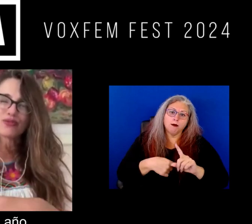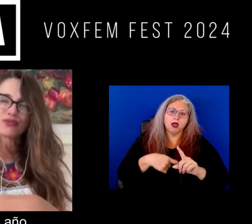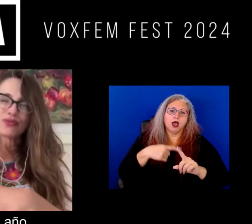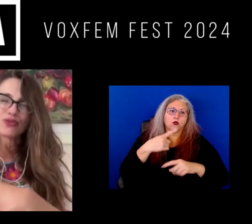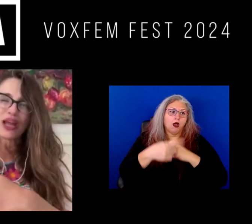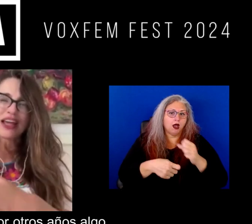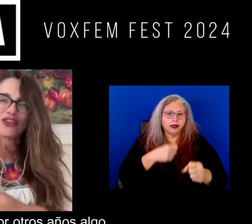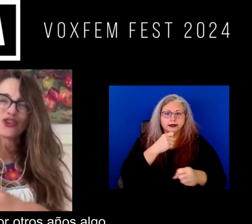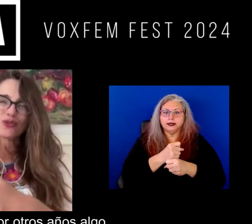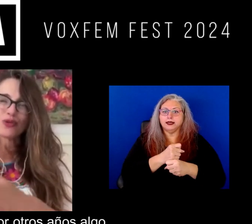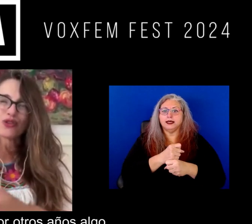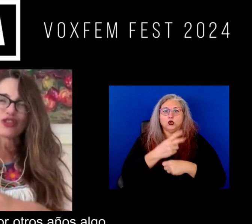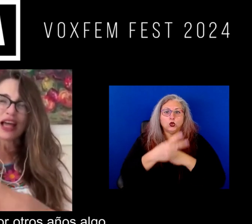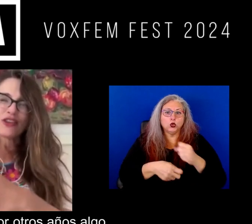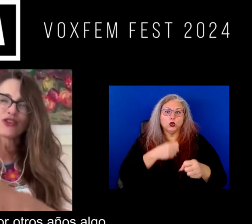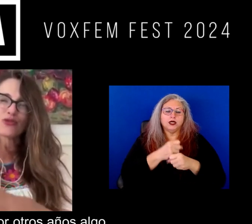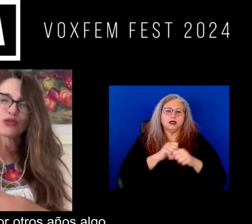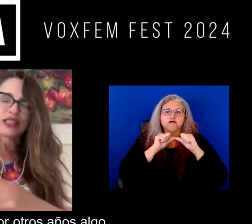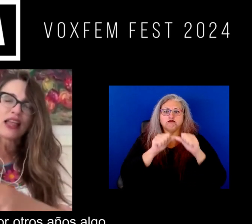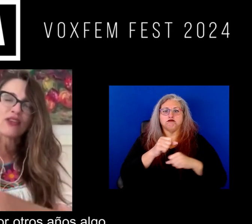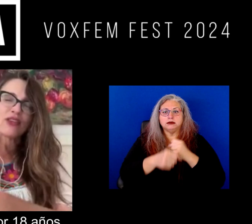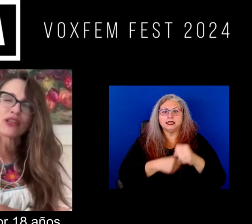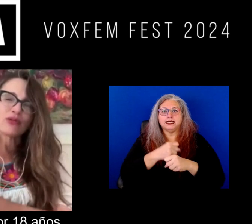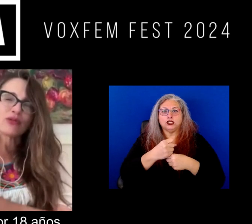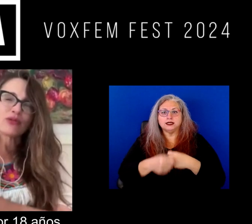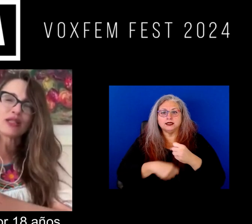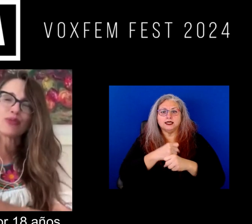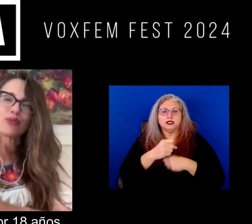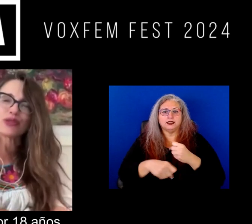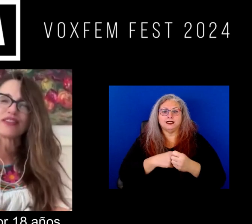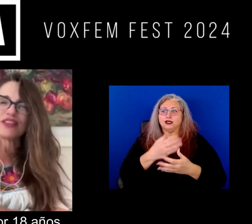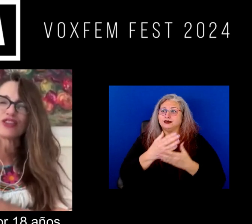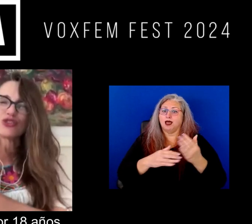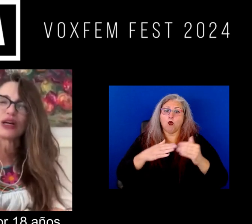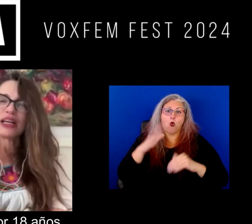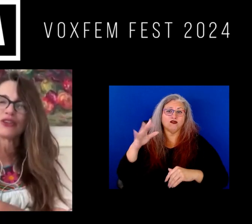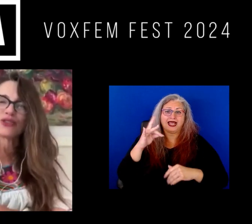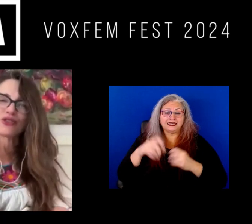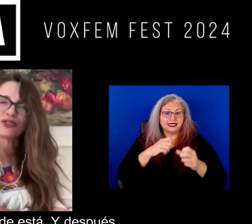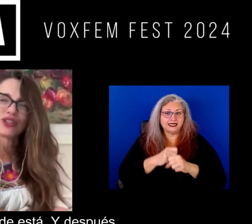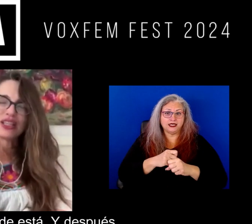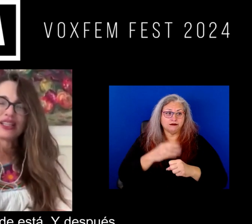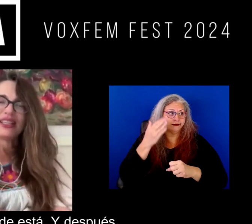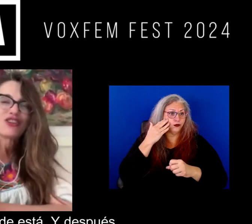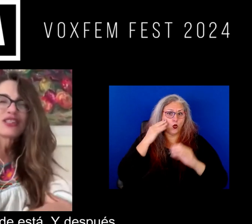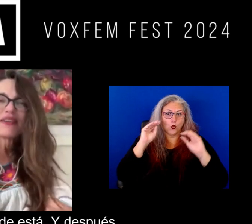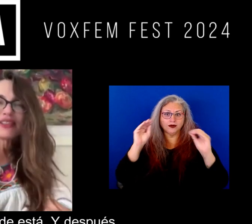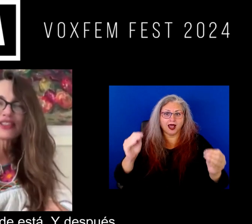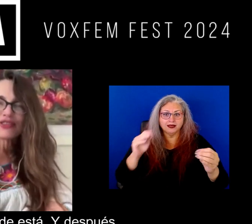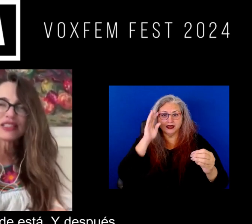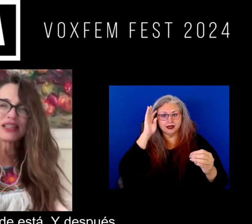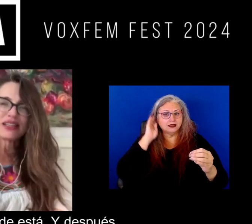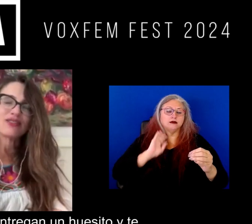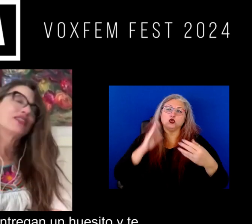por un año por dos años por tres años algunas por 18 años ¿no? y no